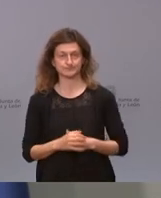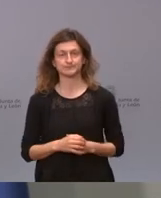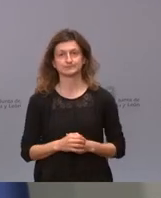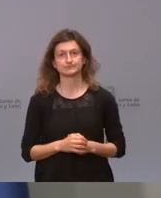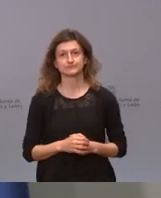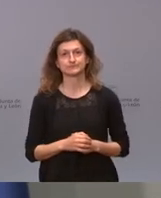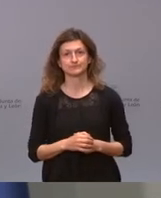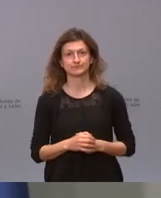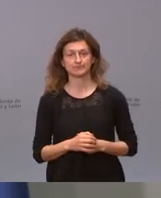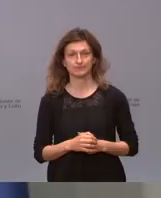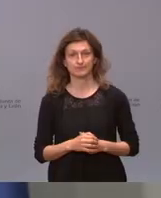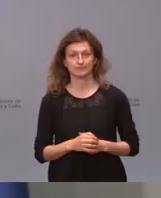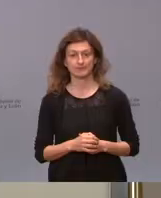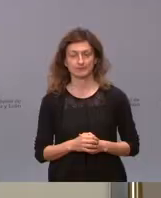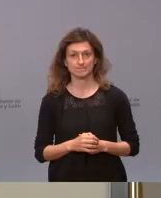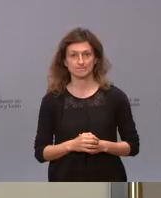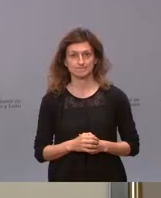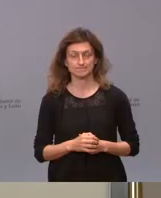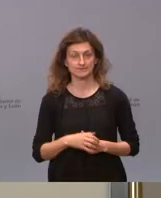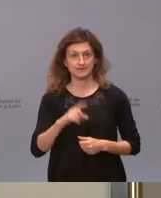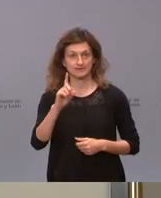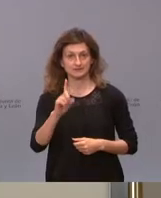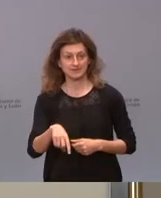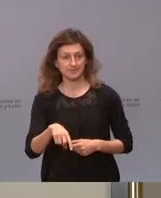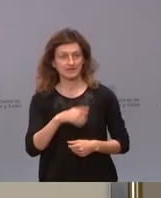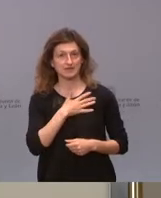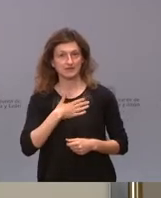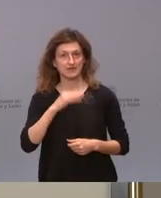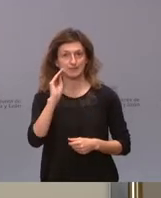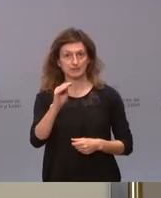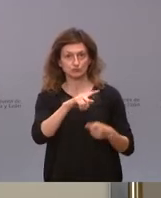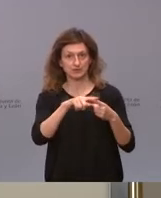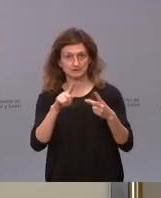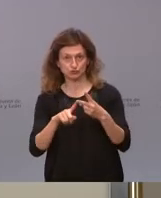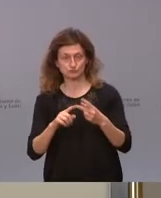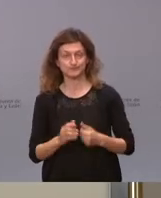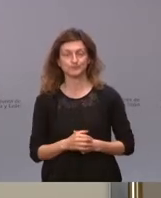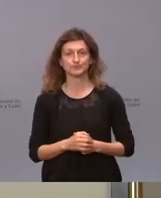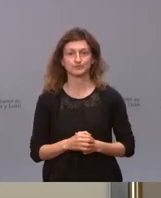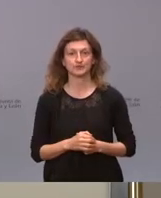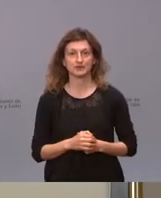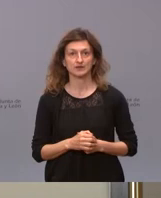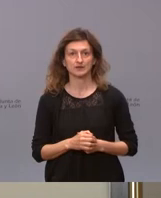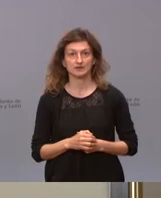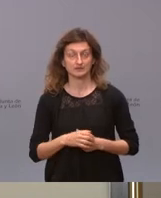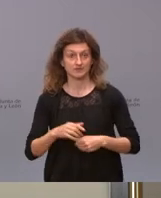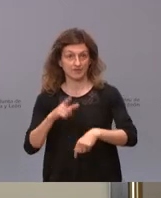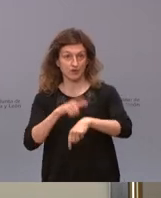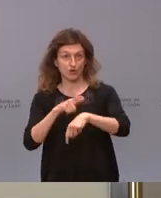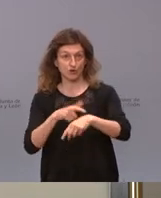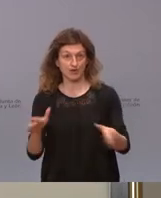ese programa. Y luego quería hacerle otras dos preguntas. Está comentando que el toque de queda es